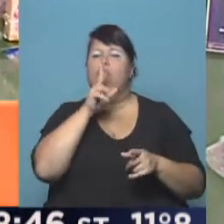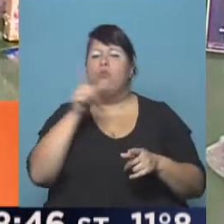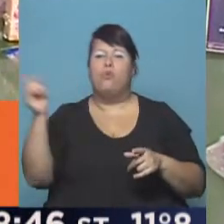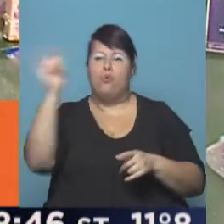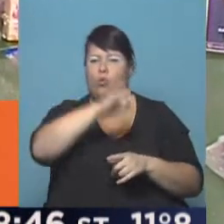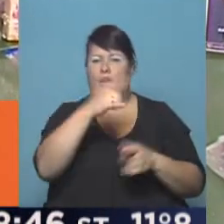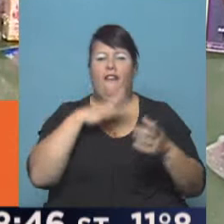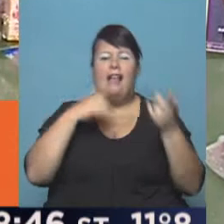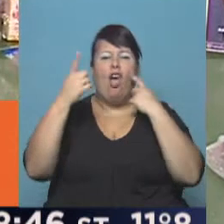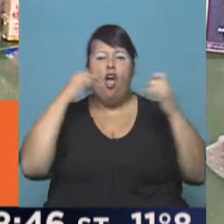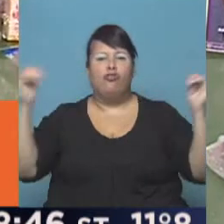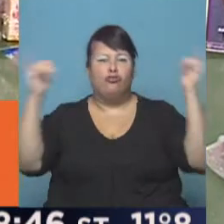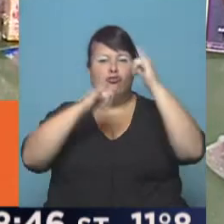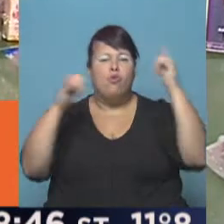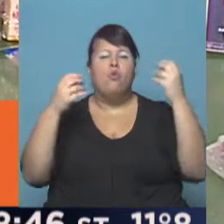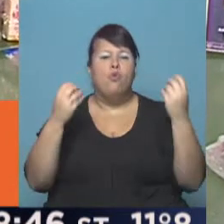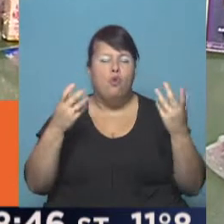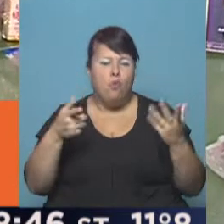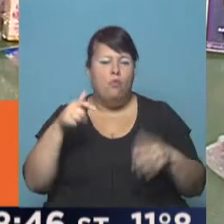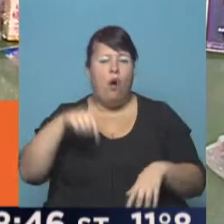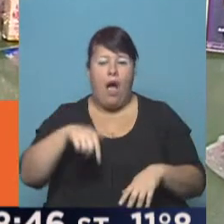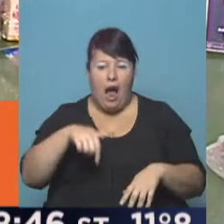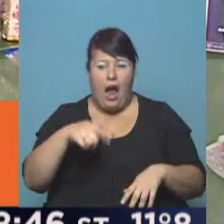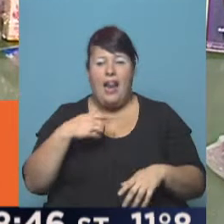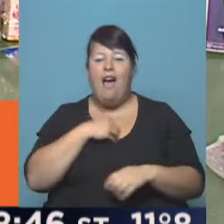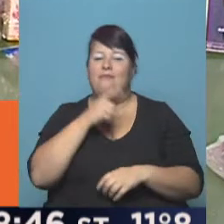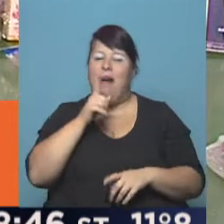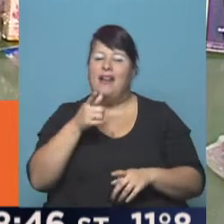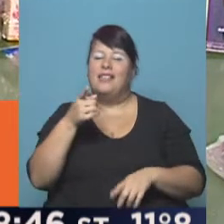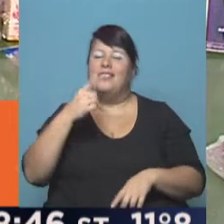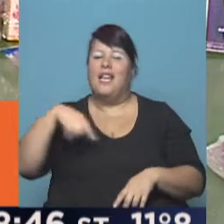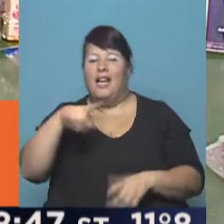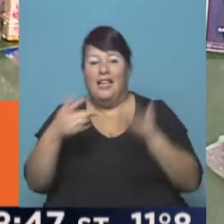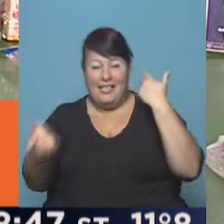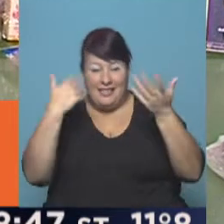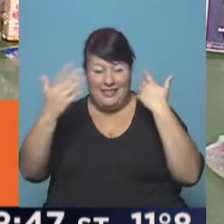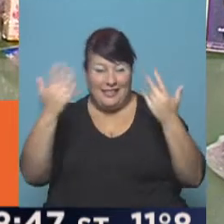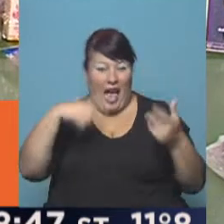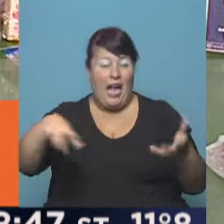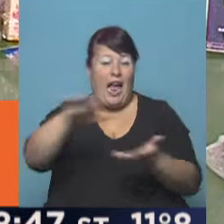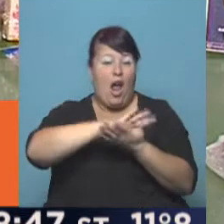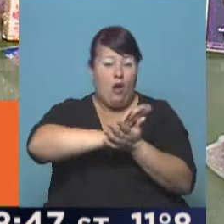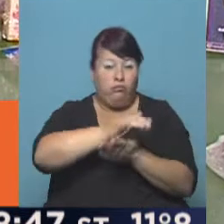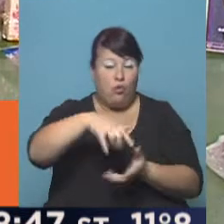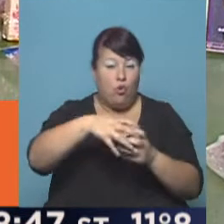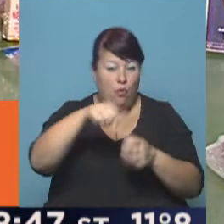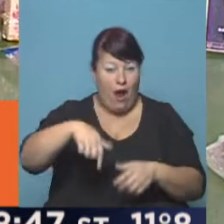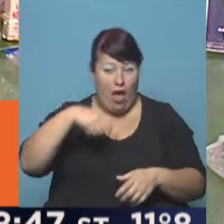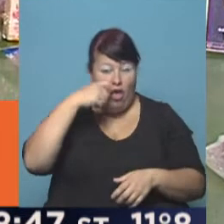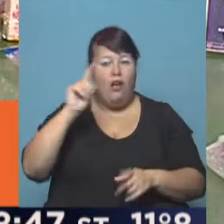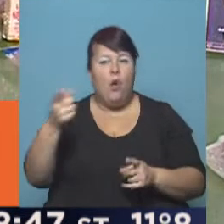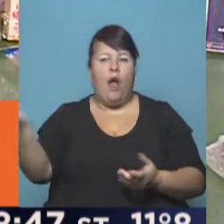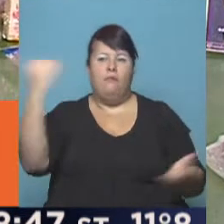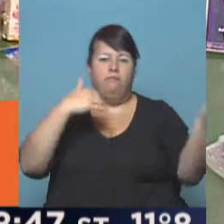no controladas? En este momento la sensación es que mientras se está desbaratando la droga aquí, siguen